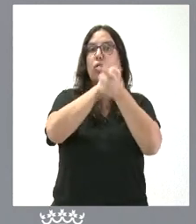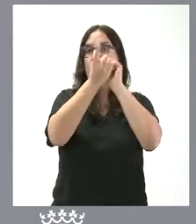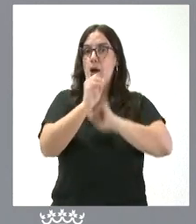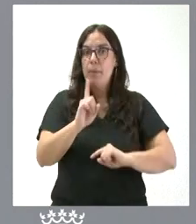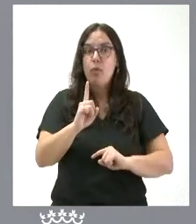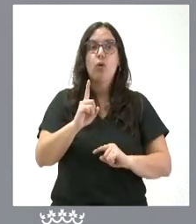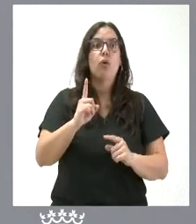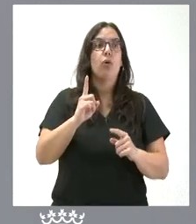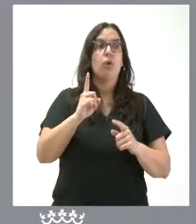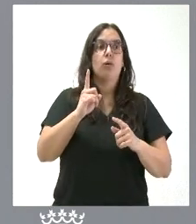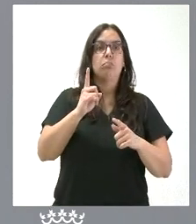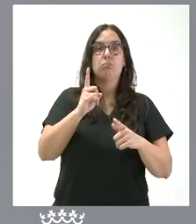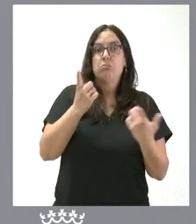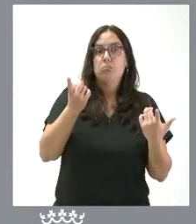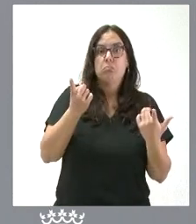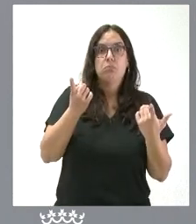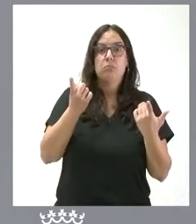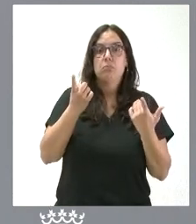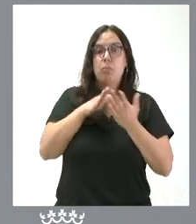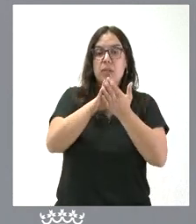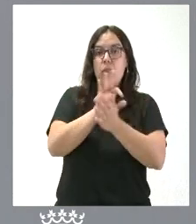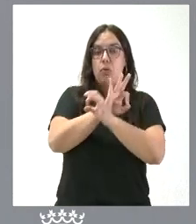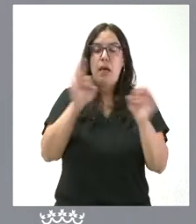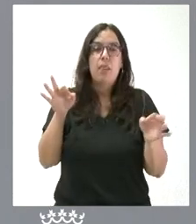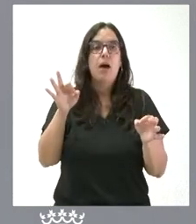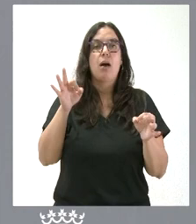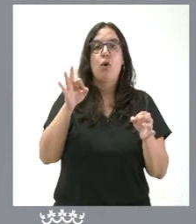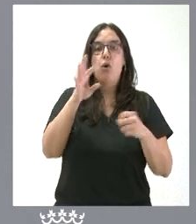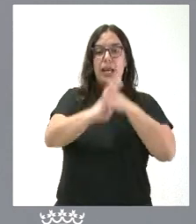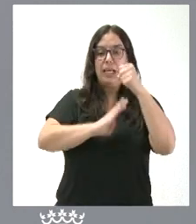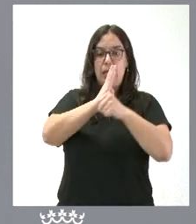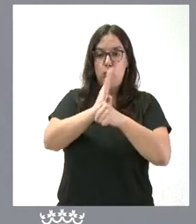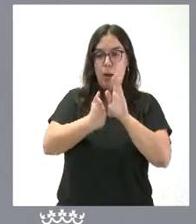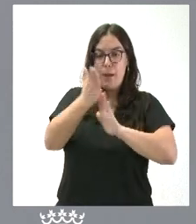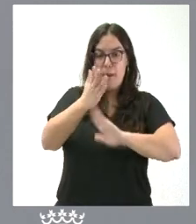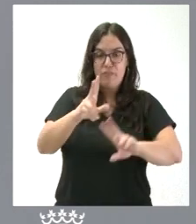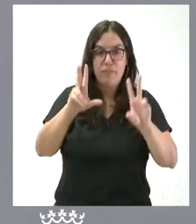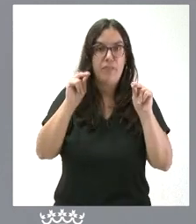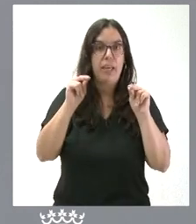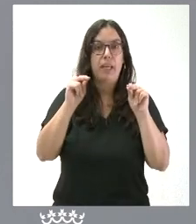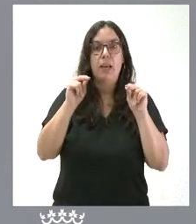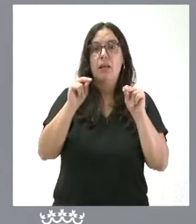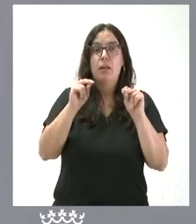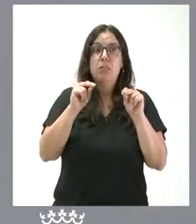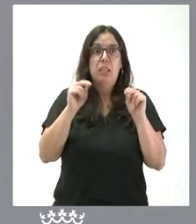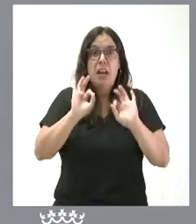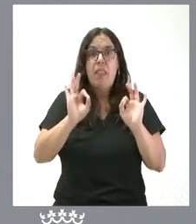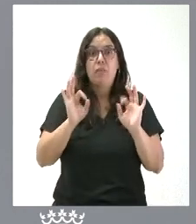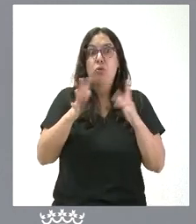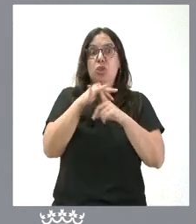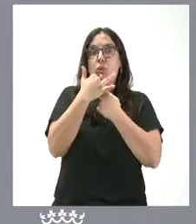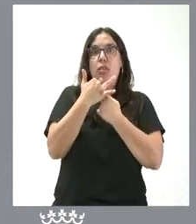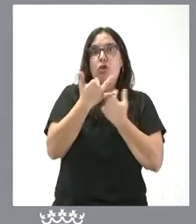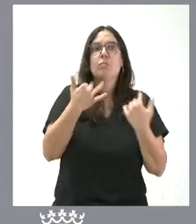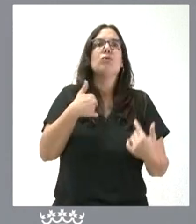estamos en el último año de una legislatura que aconseja preparar también un presupuesto para abordar esos retos. Por tanto, yo no